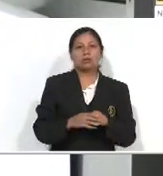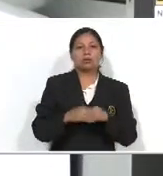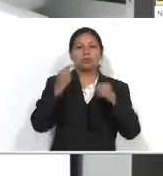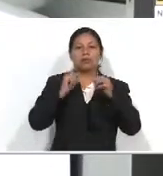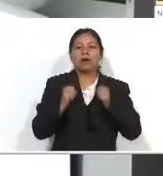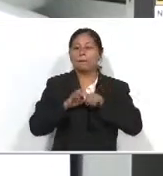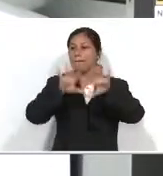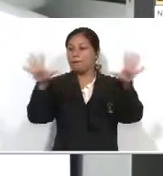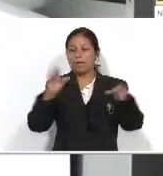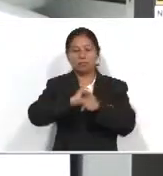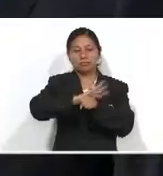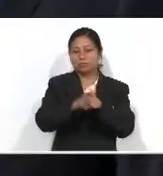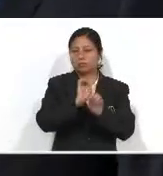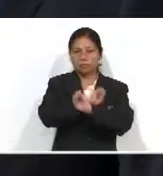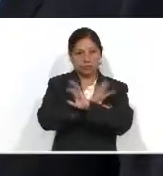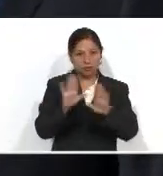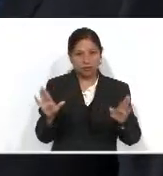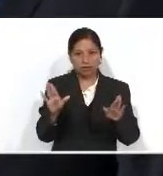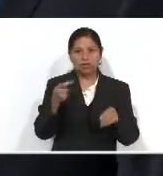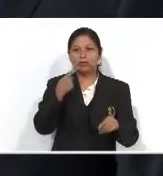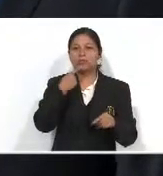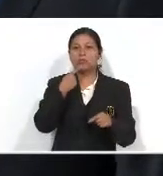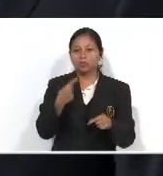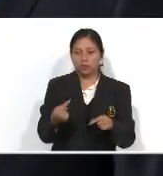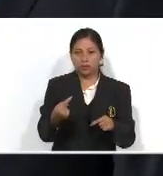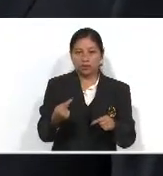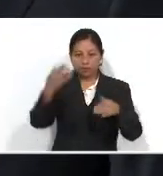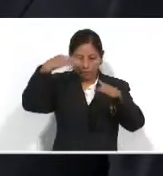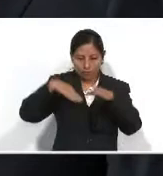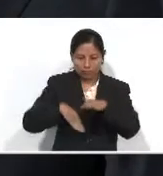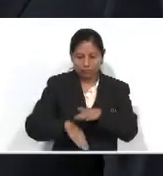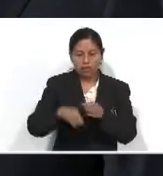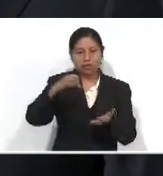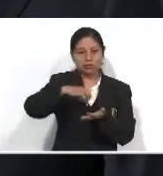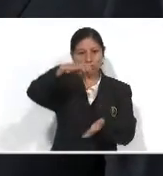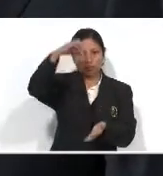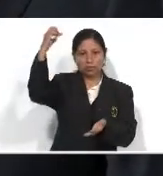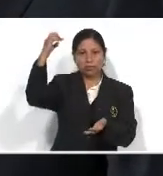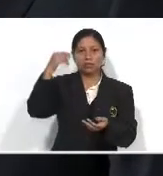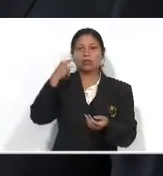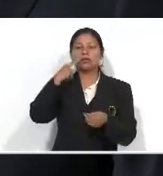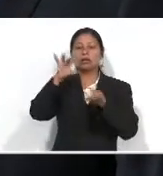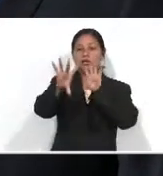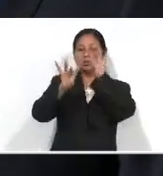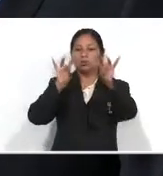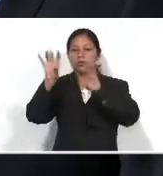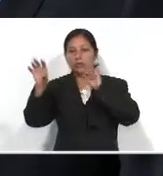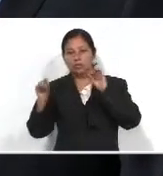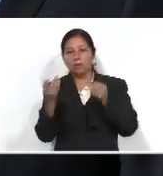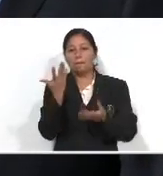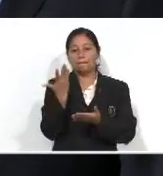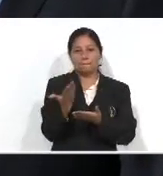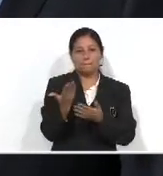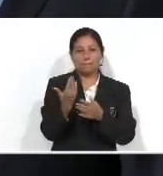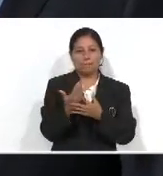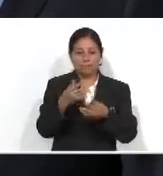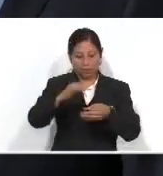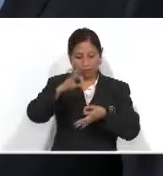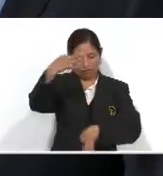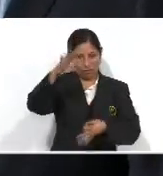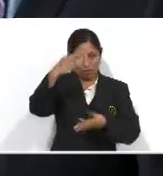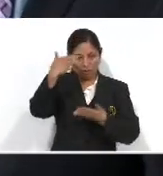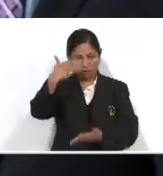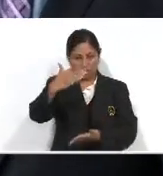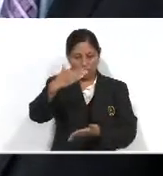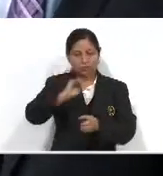la propagación del COVID-19. Francis Argueta indicó que para ingresar al país, las personas tendrán que elegir entre portar en mano su prueba PCR o